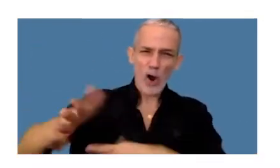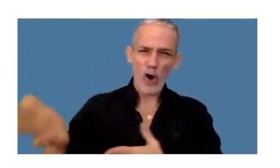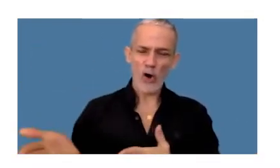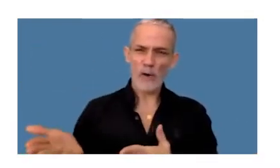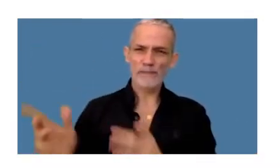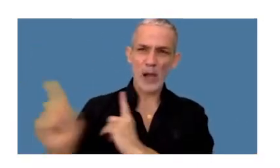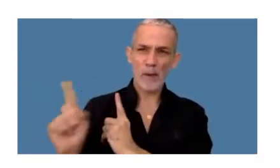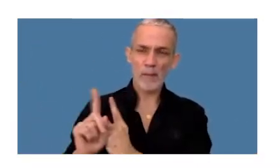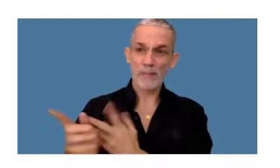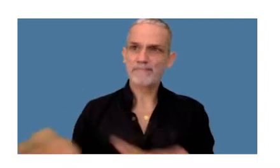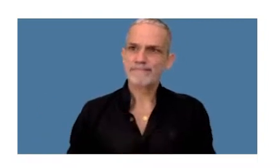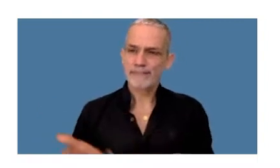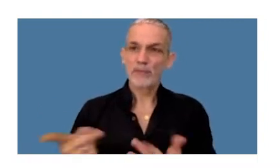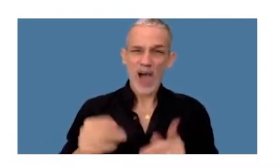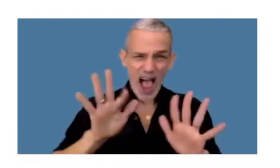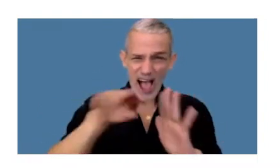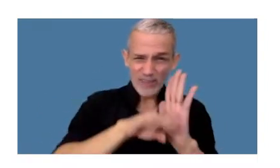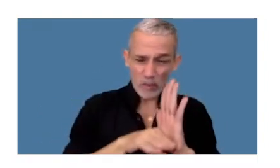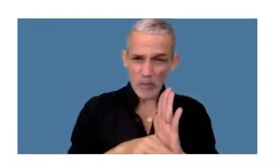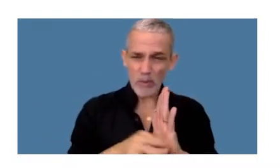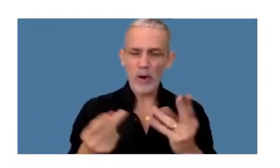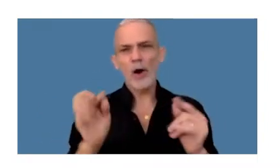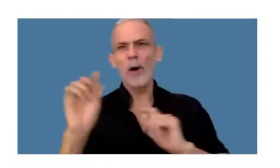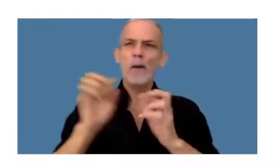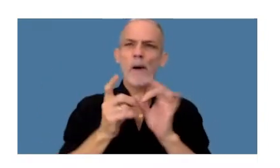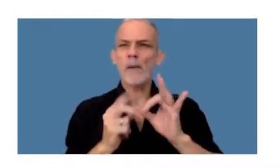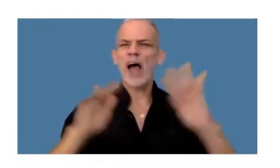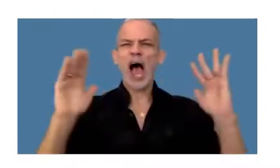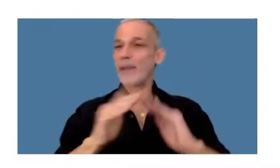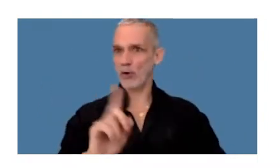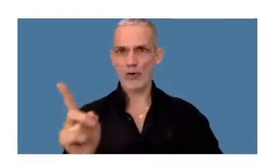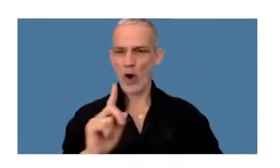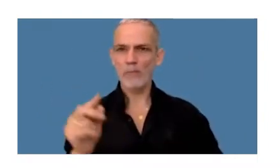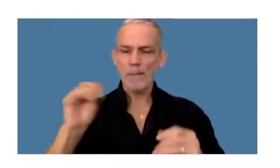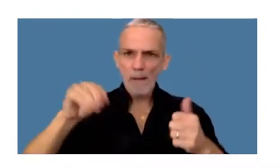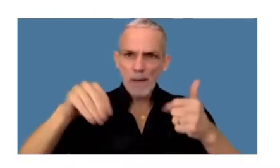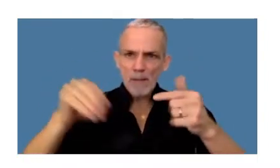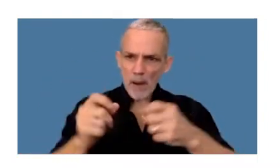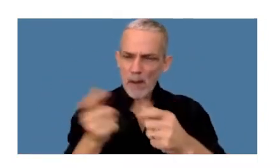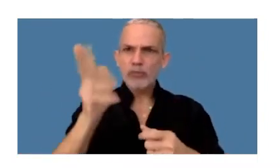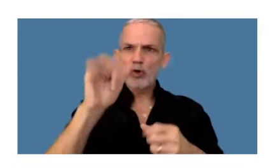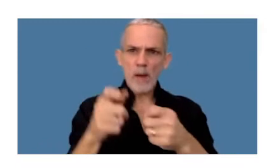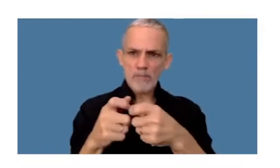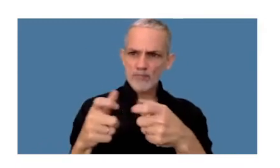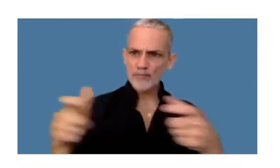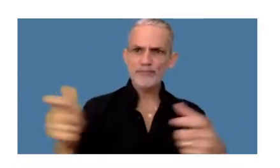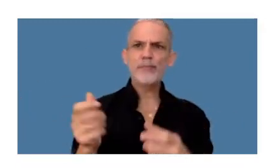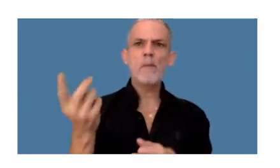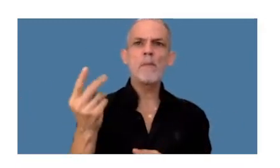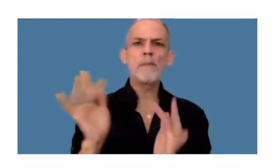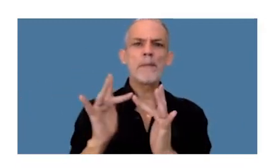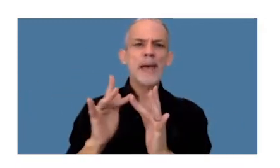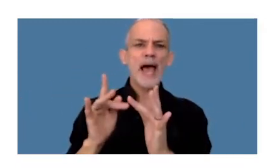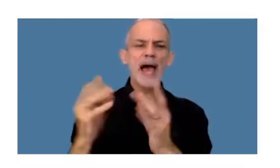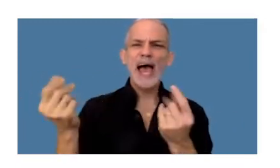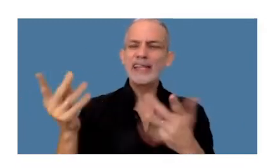el uso de criptomonedas todo lo contrario porque cada vez más argentinos son los que operan con criptomonedas